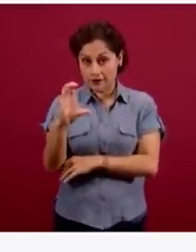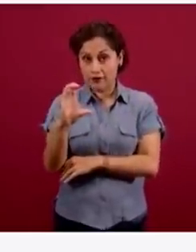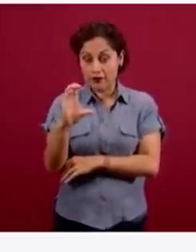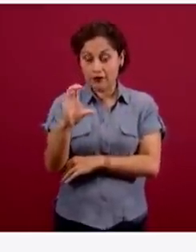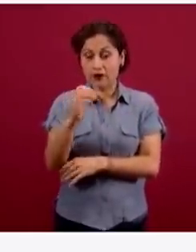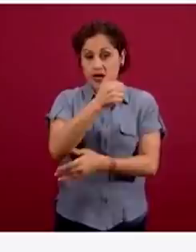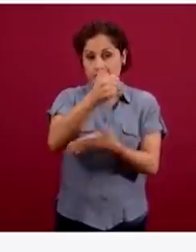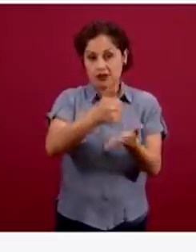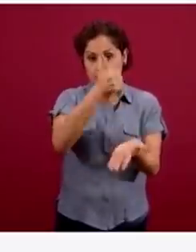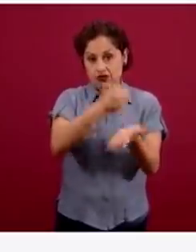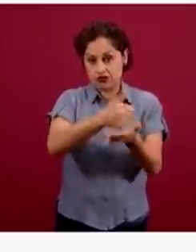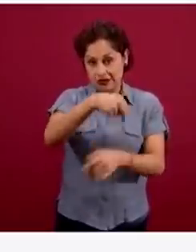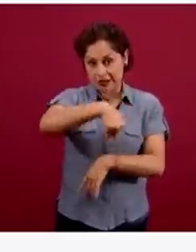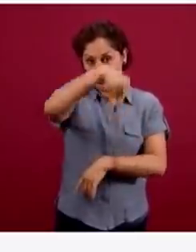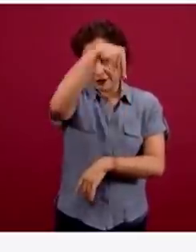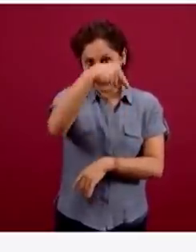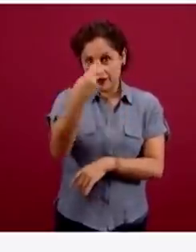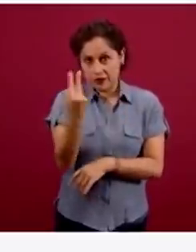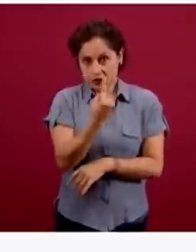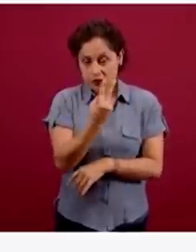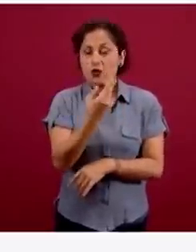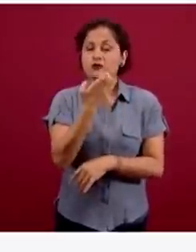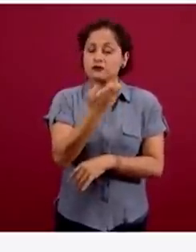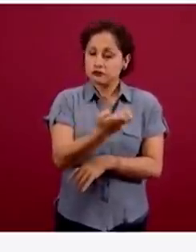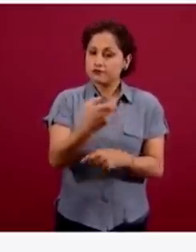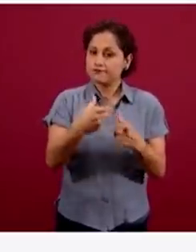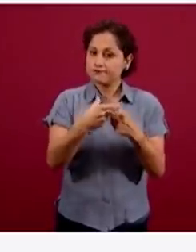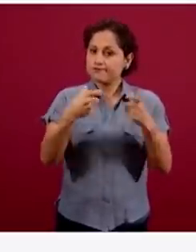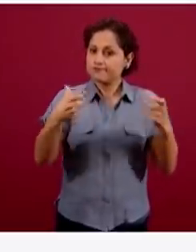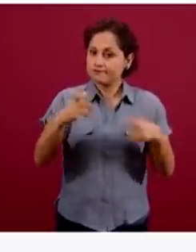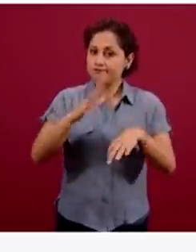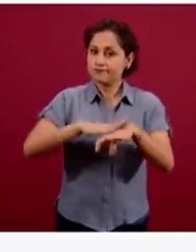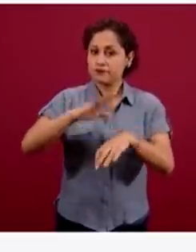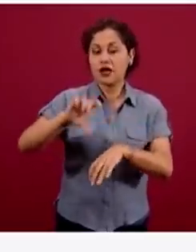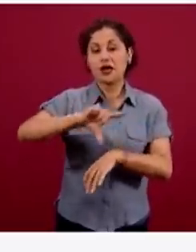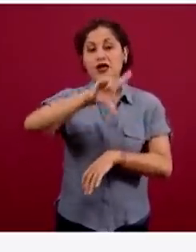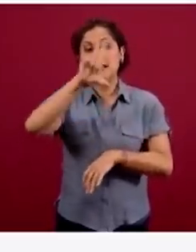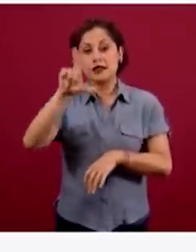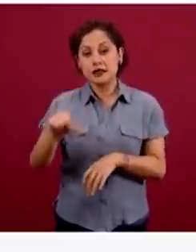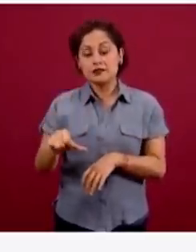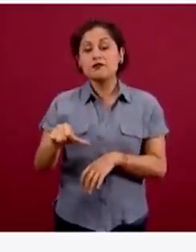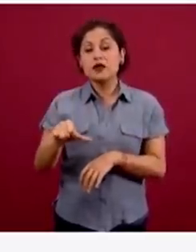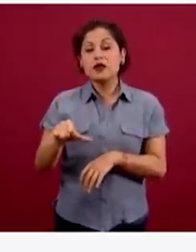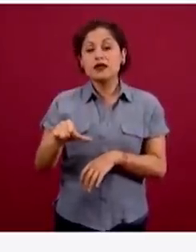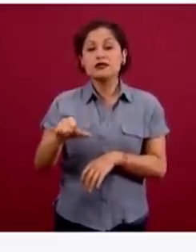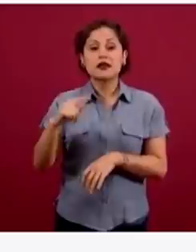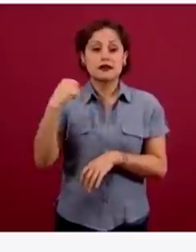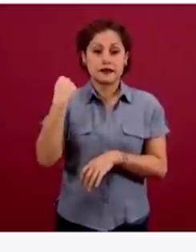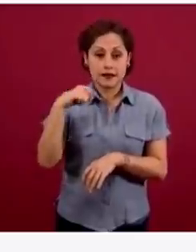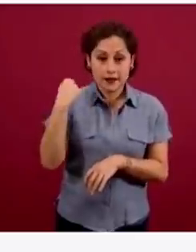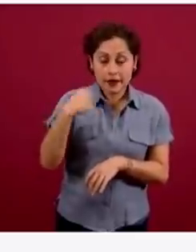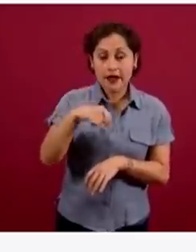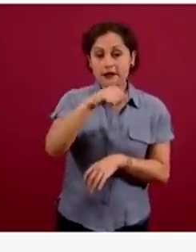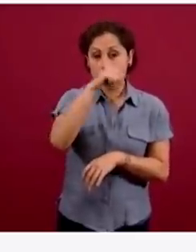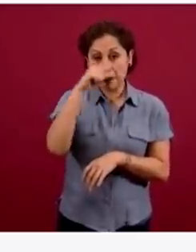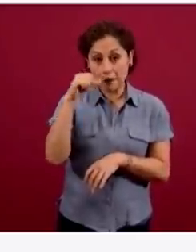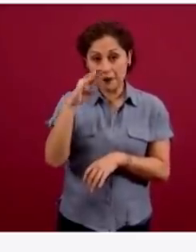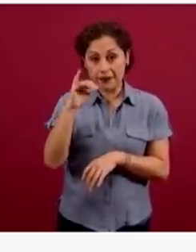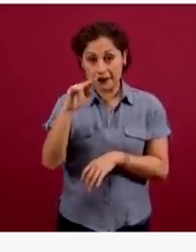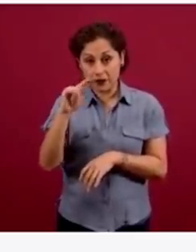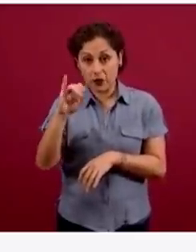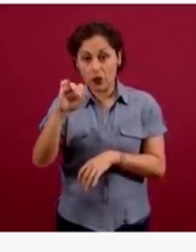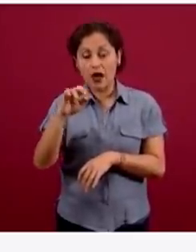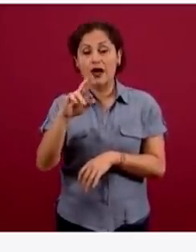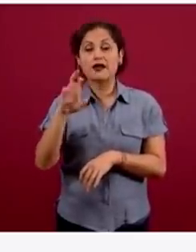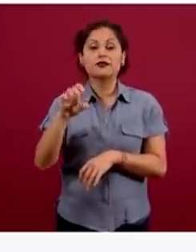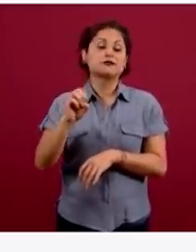de su zona norte y le siguen la zona del municipio de Benito Juárez, Tabasco en varios municipios y